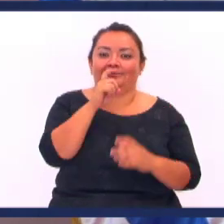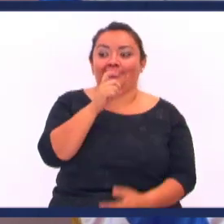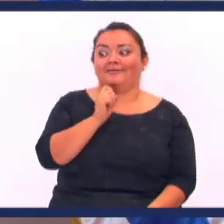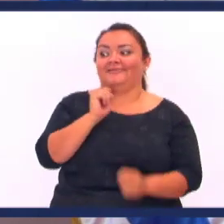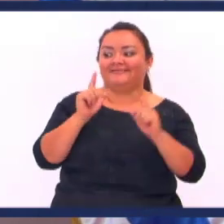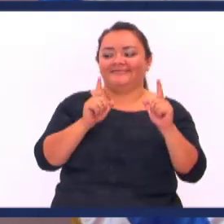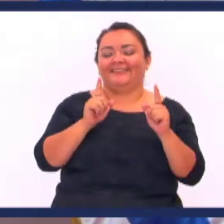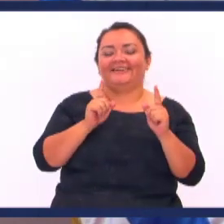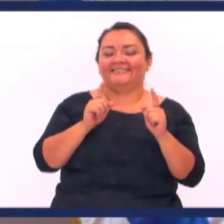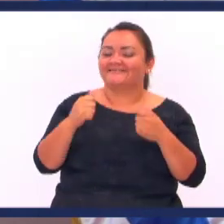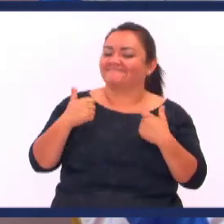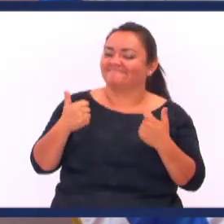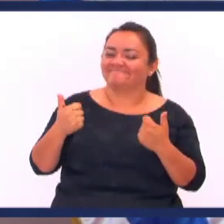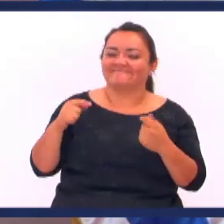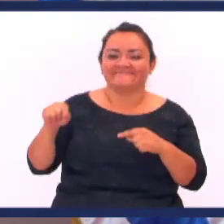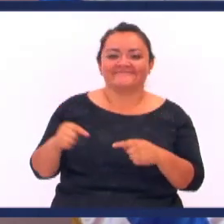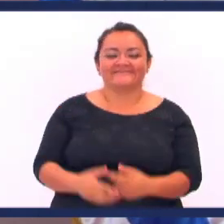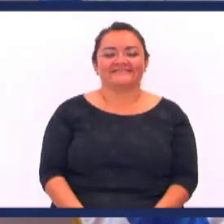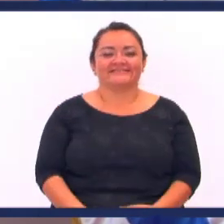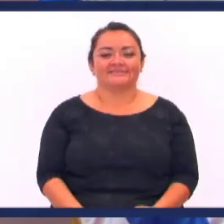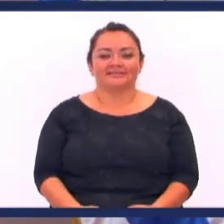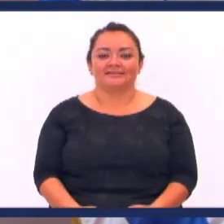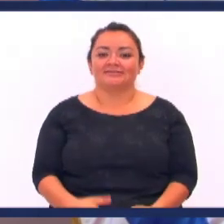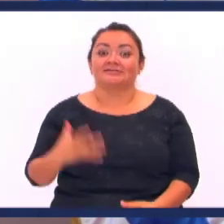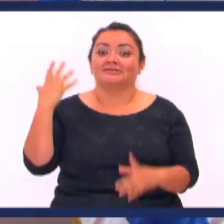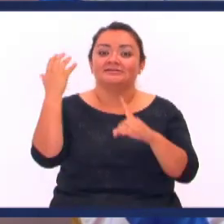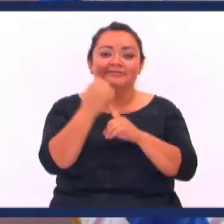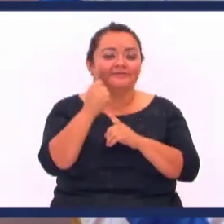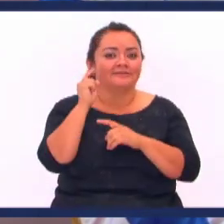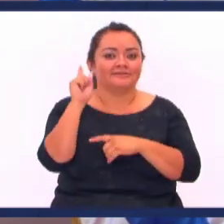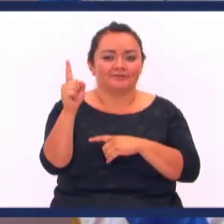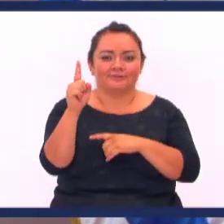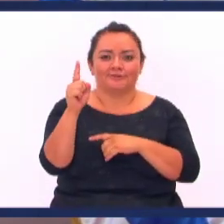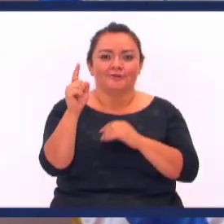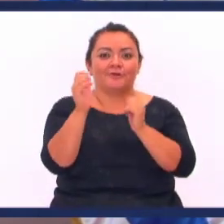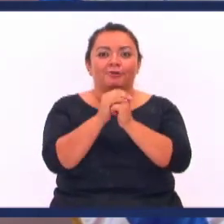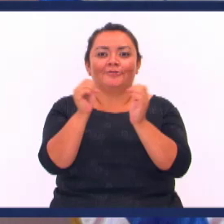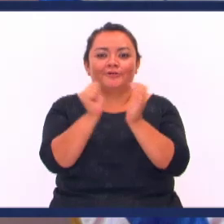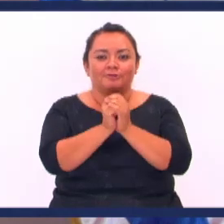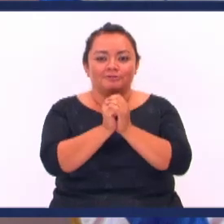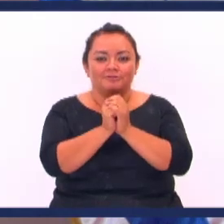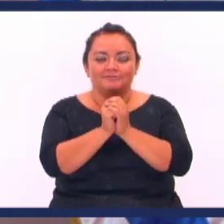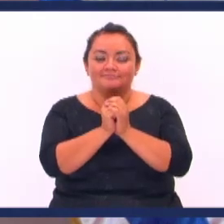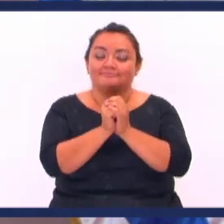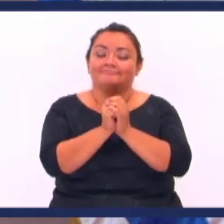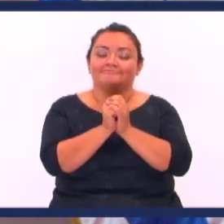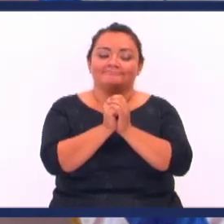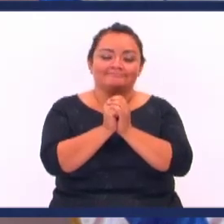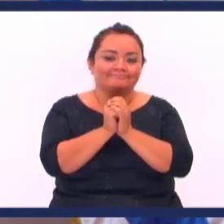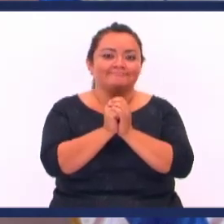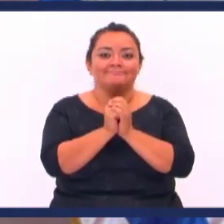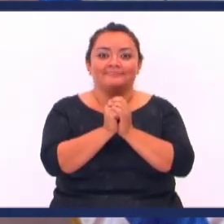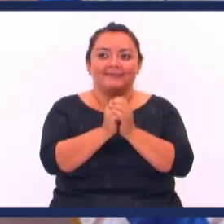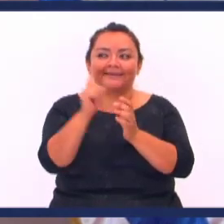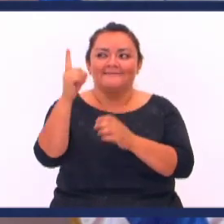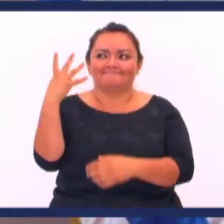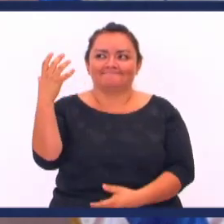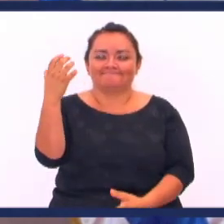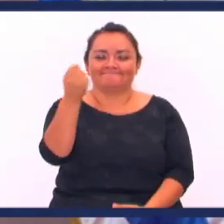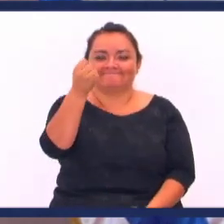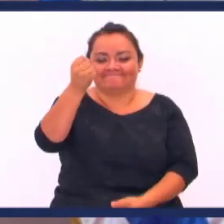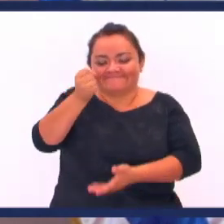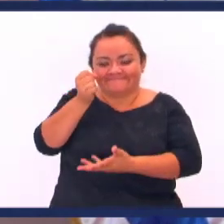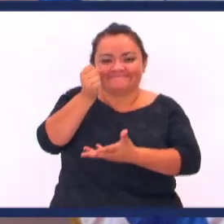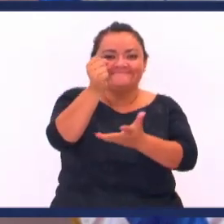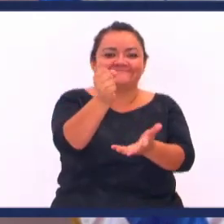dices Wow Que buena onda este hijo El propósito de Dios En la tribulación Es poder premiar